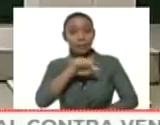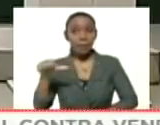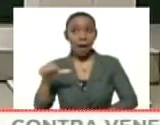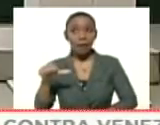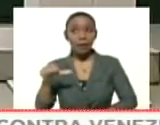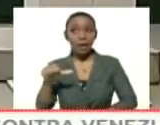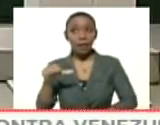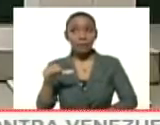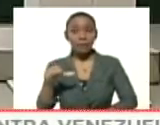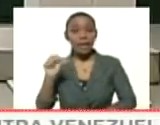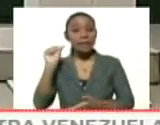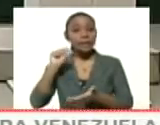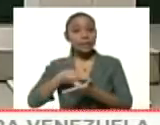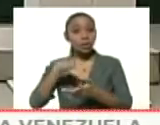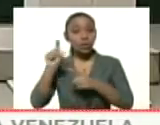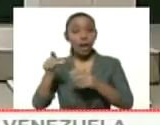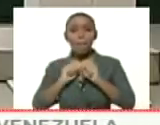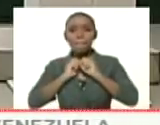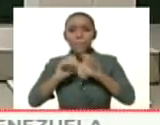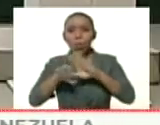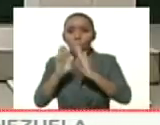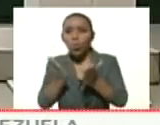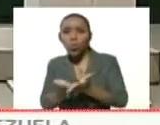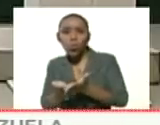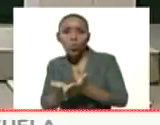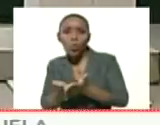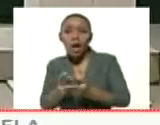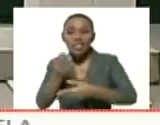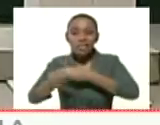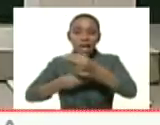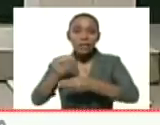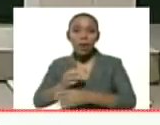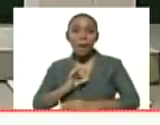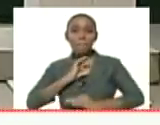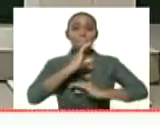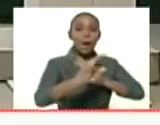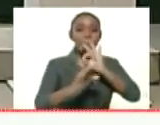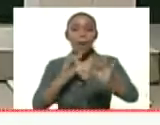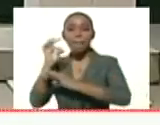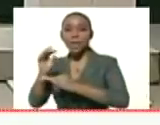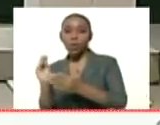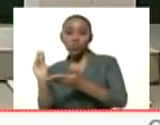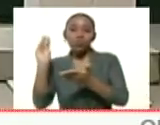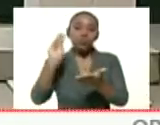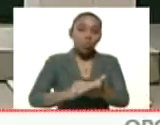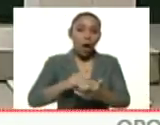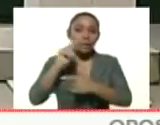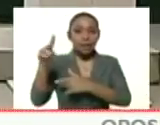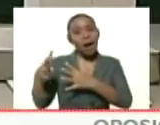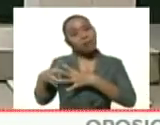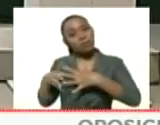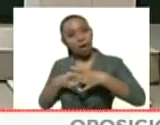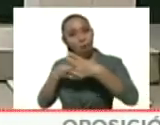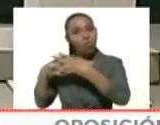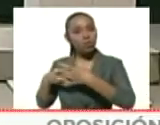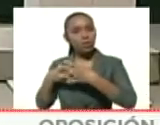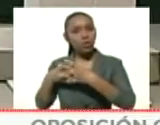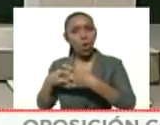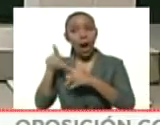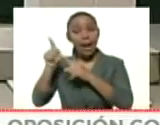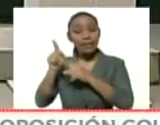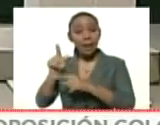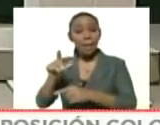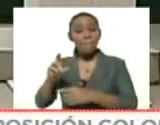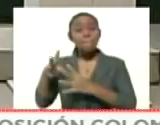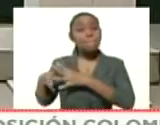el epicentro de la pandemia global se ha trasladado a los Estados Unidos de Norteamérica, siendo el país